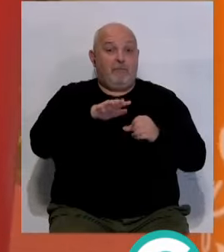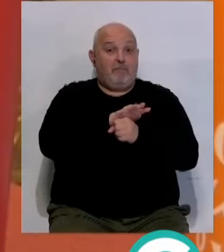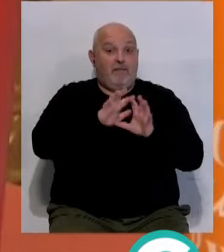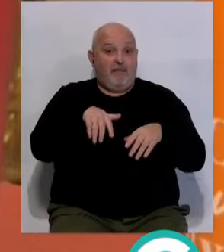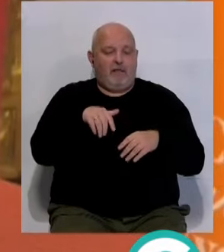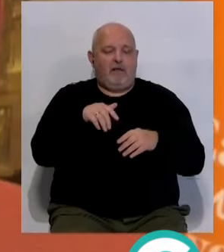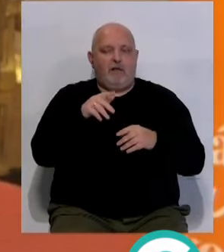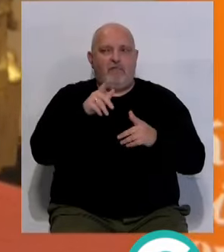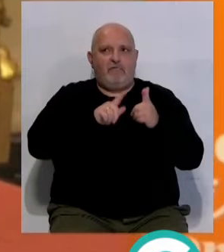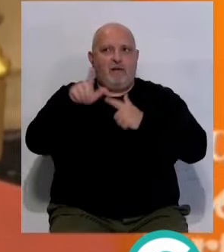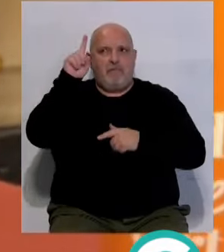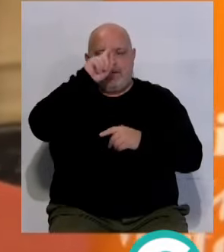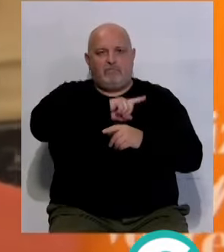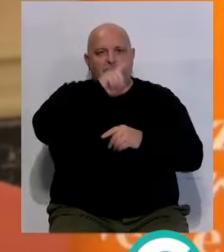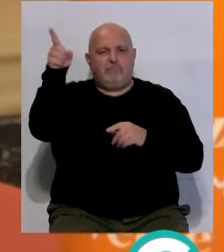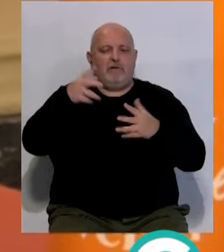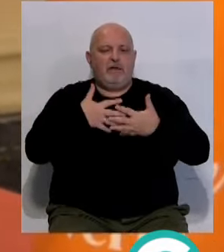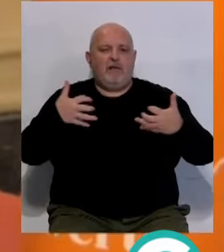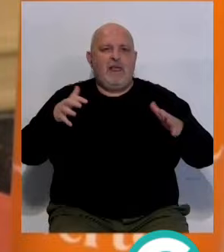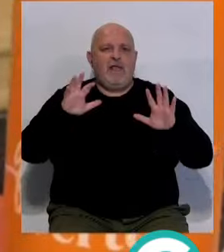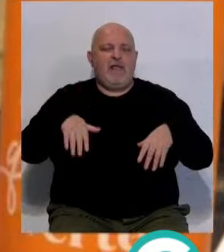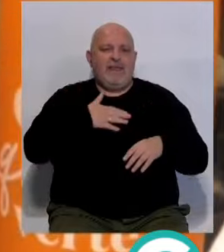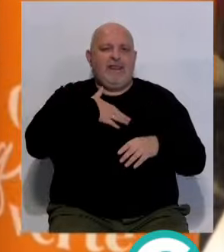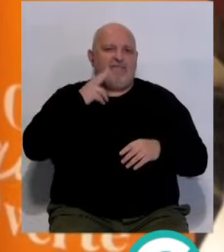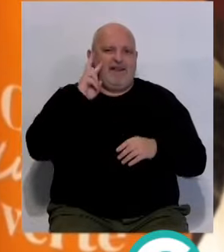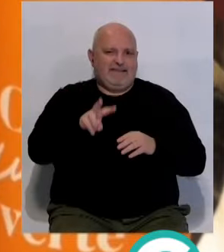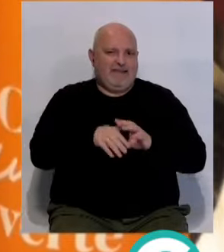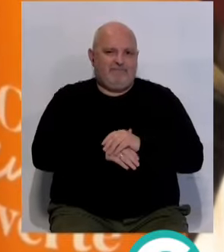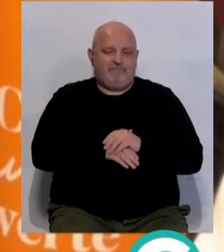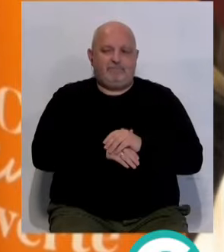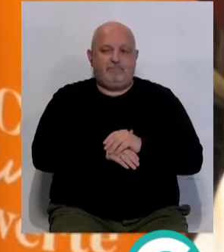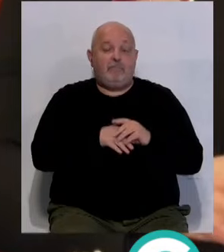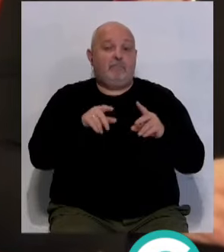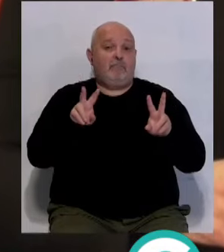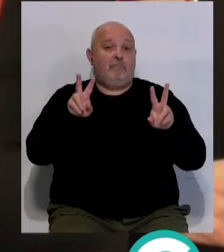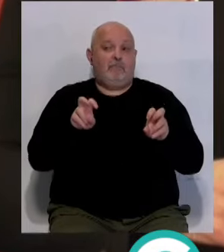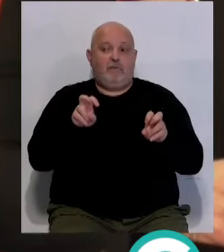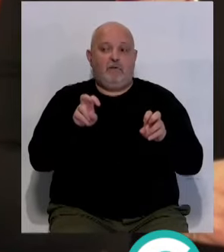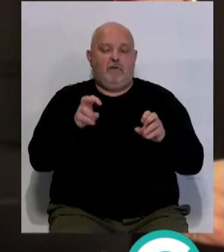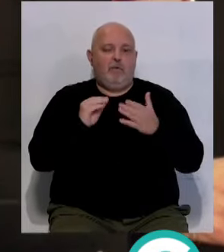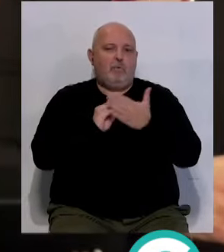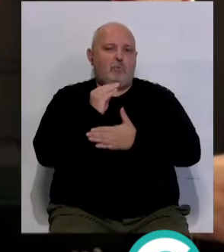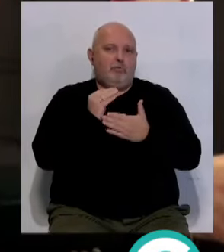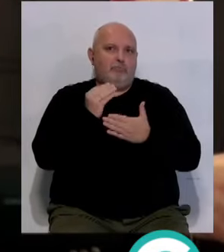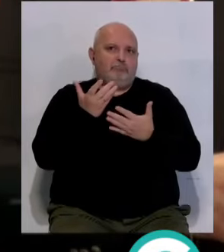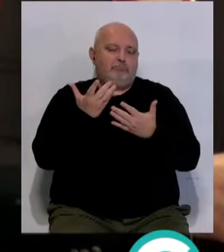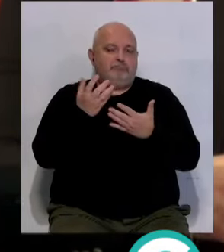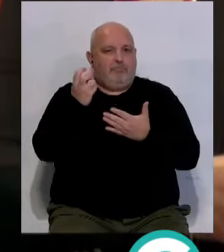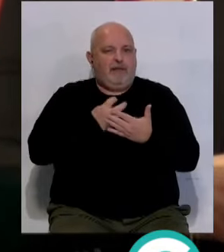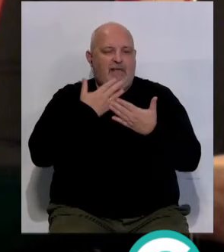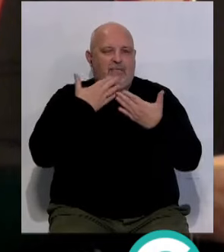provincia viaja hasta Madrid con el eslogan Cádiz quiere verte. Evidentemente ha sido producto de los últimos